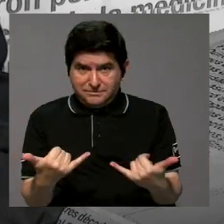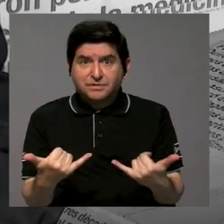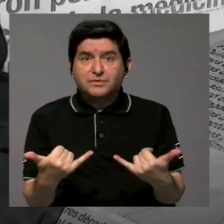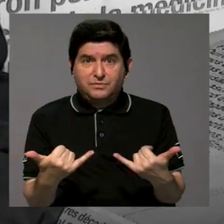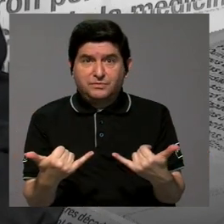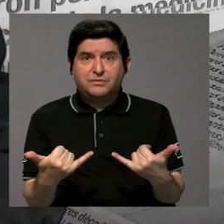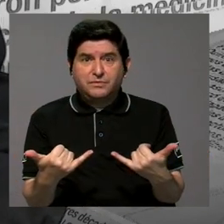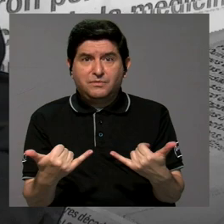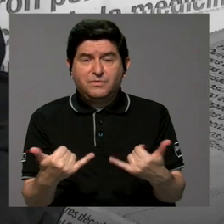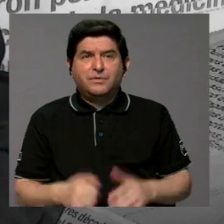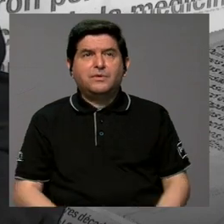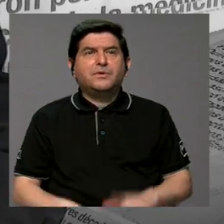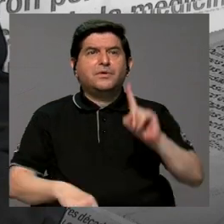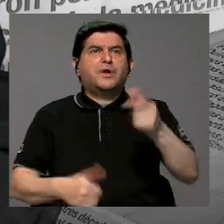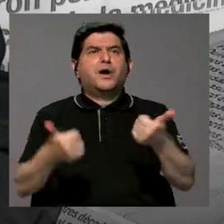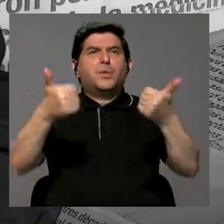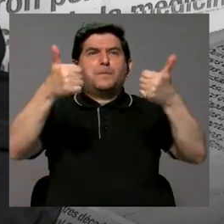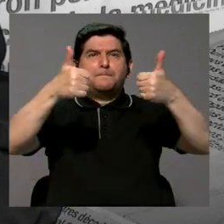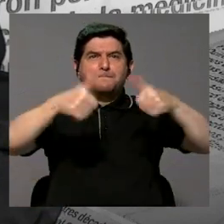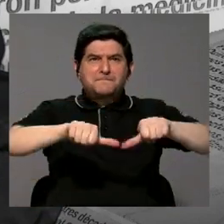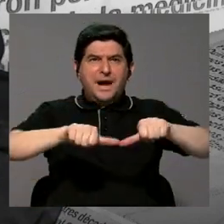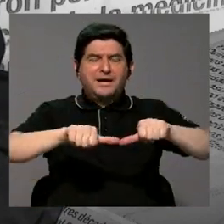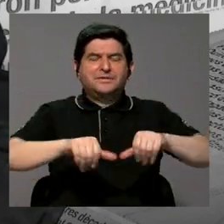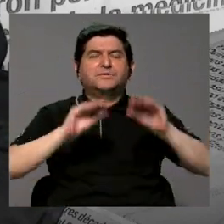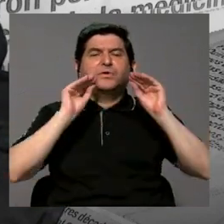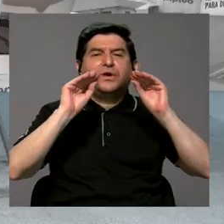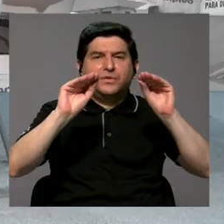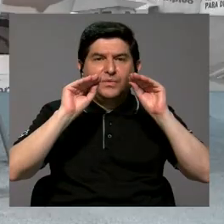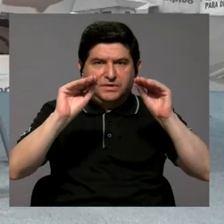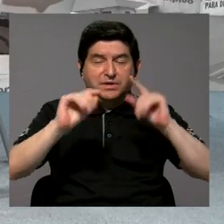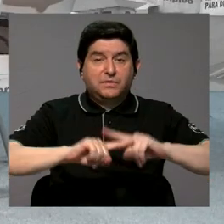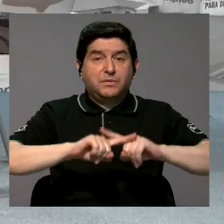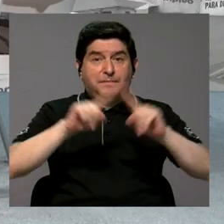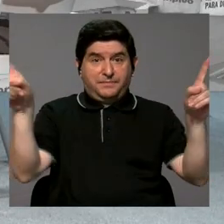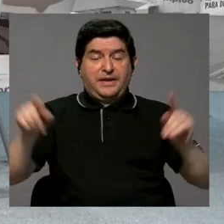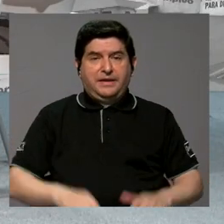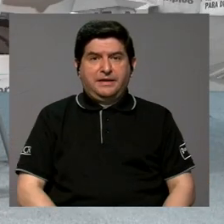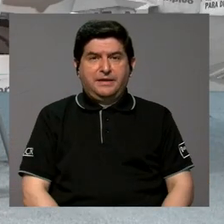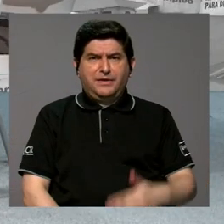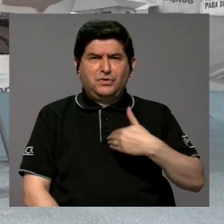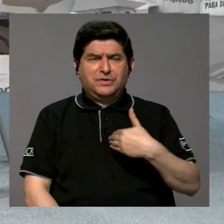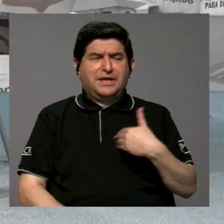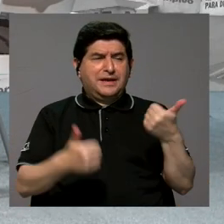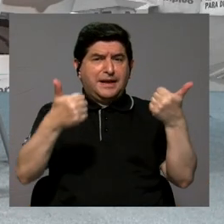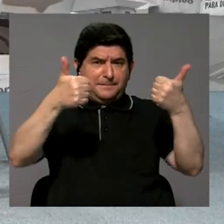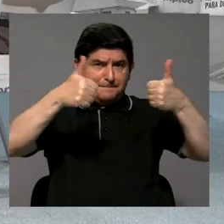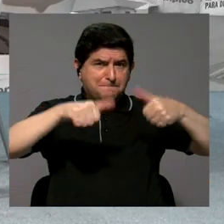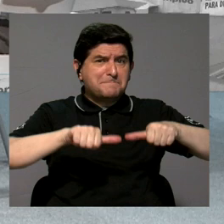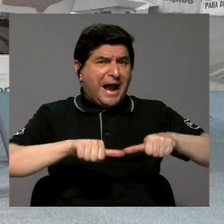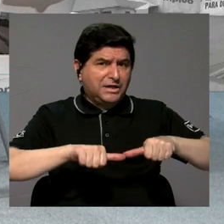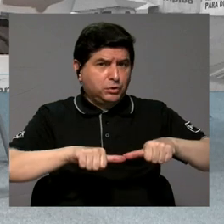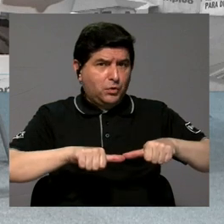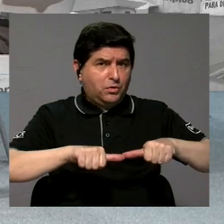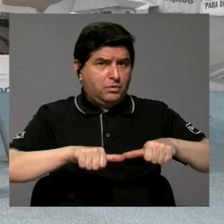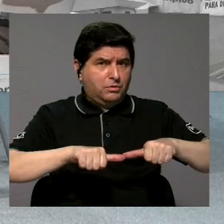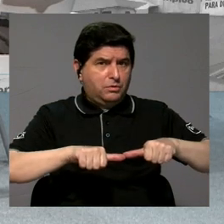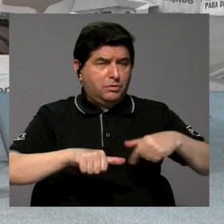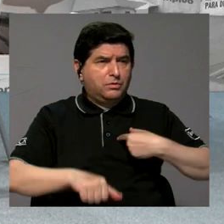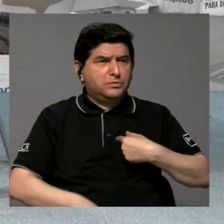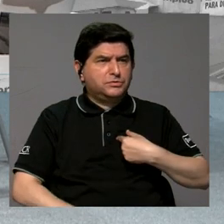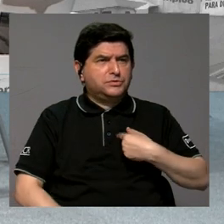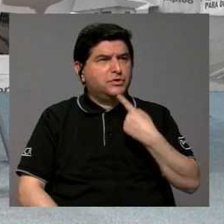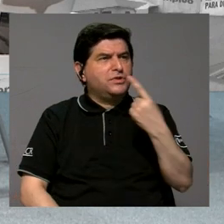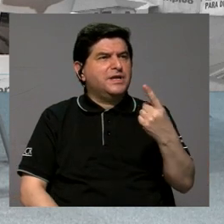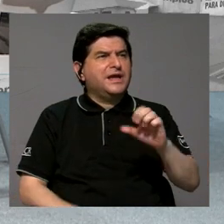a un pacto en la educación. Pero fíjese usted que para tener un pacto, yo le